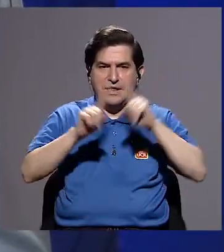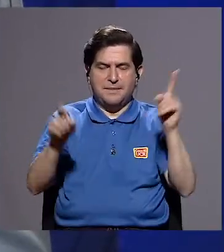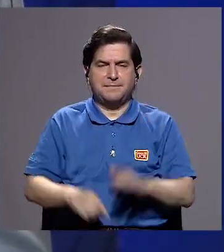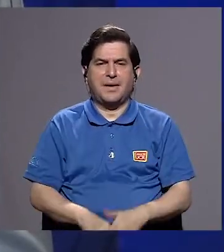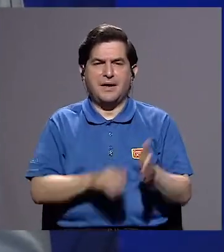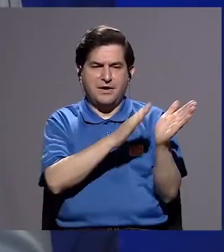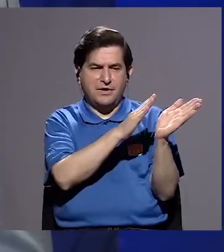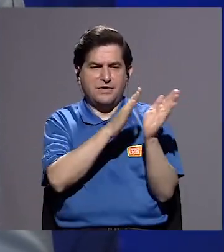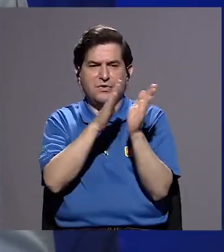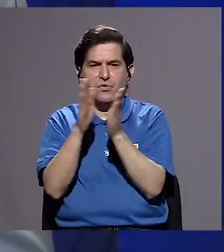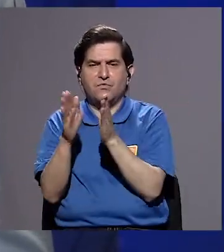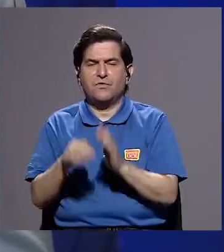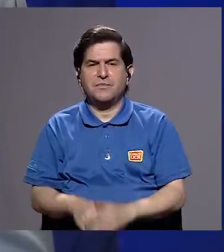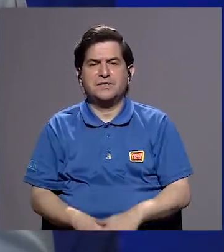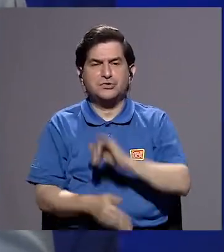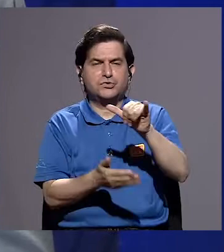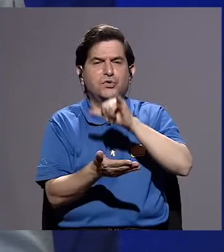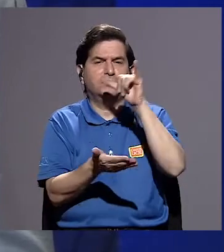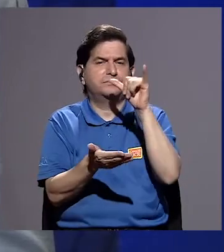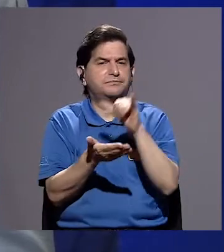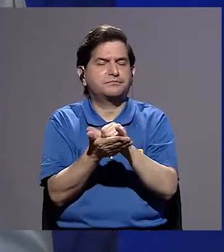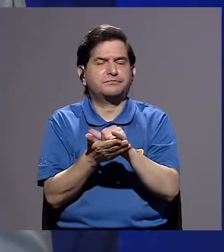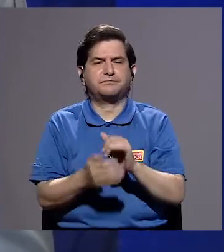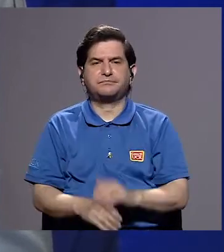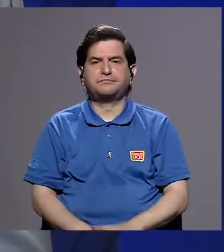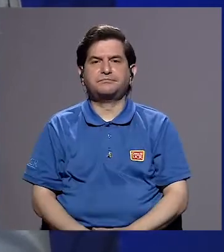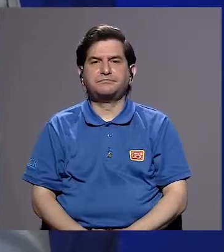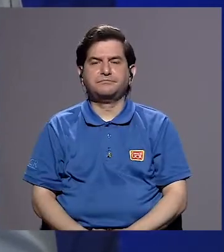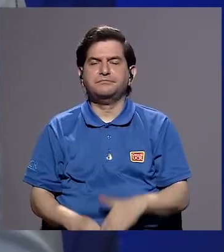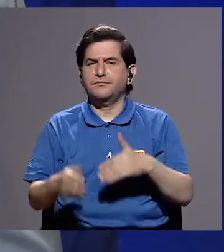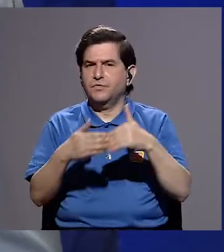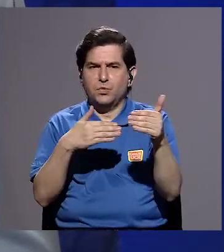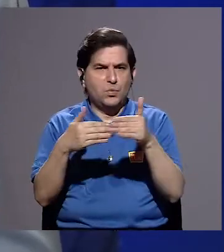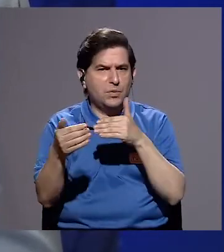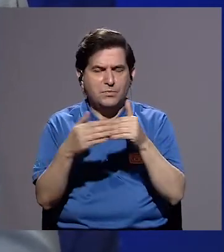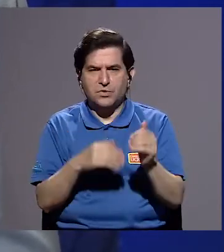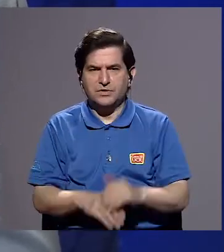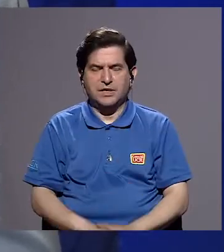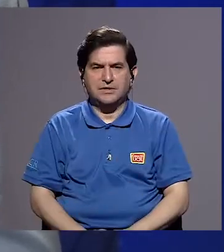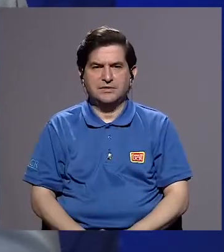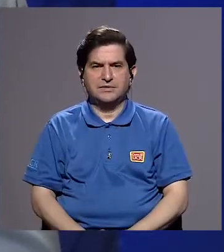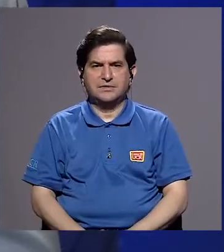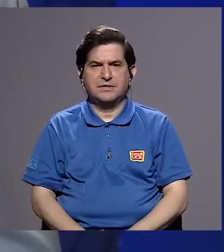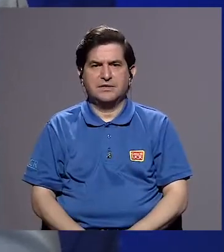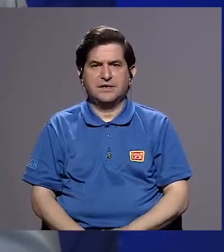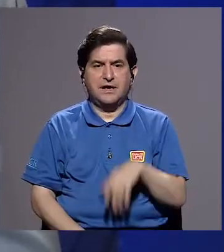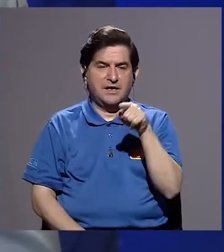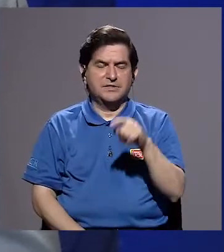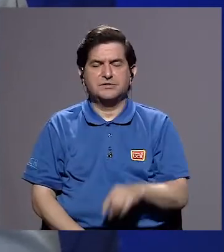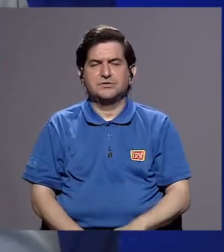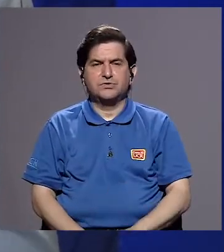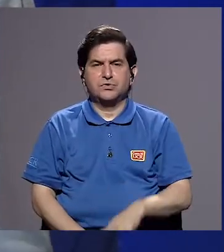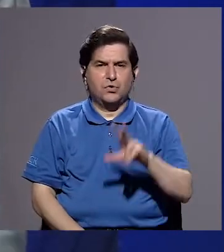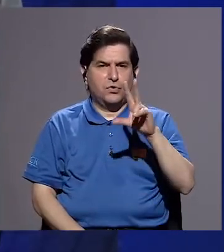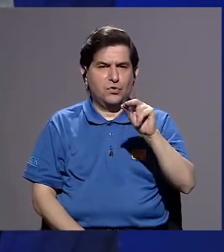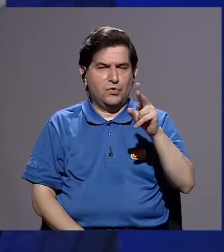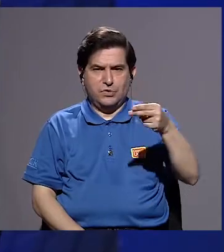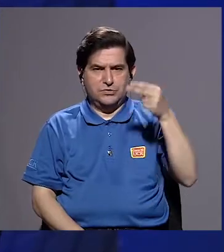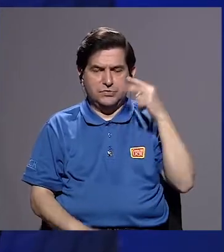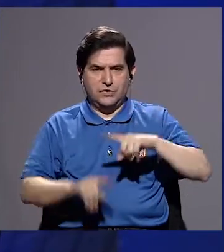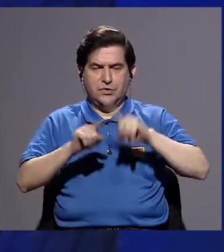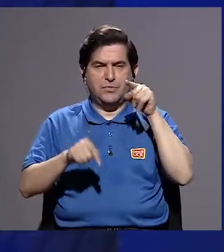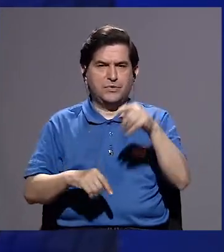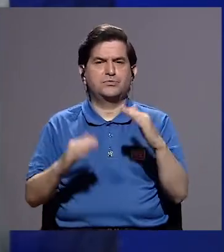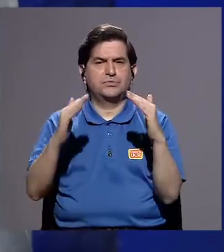formación básicamente en San José. Aún cuando es ahistórico, considera que de haber